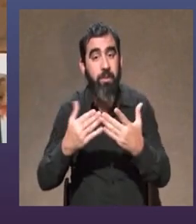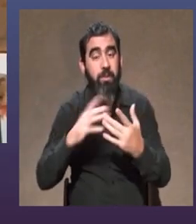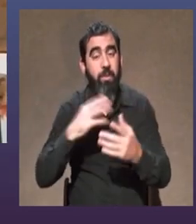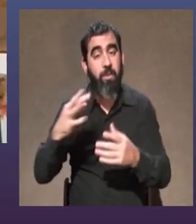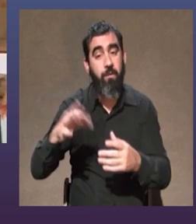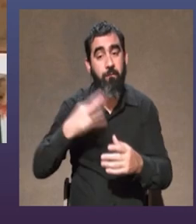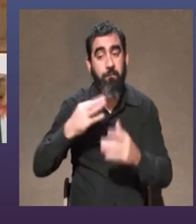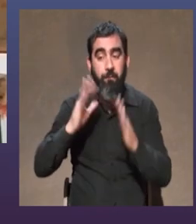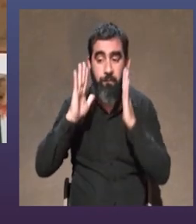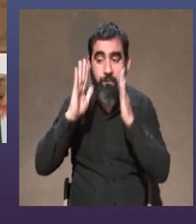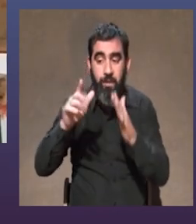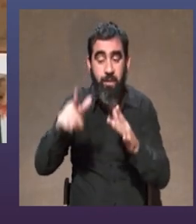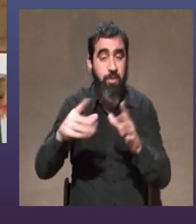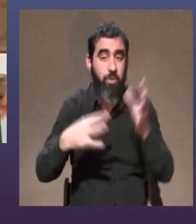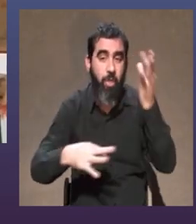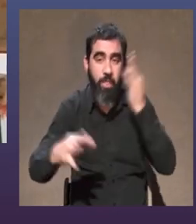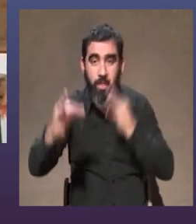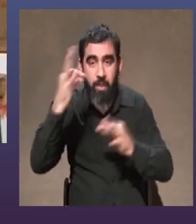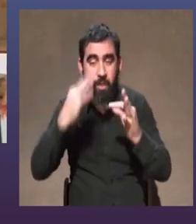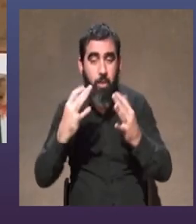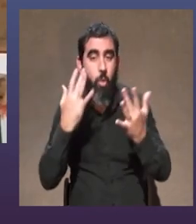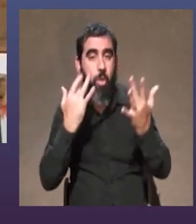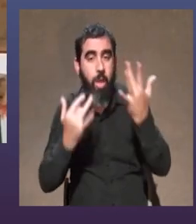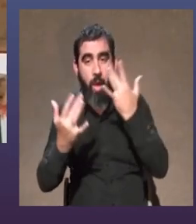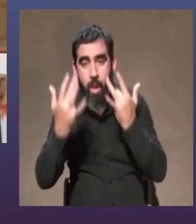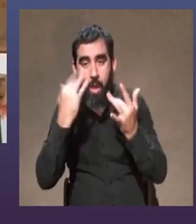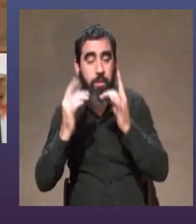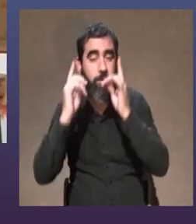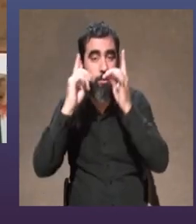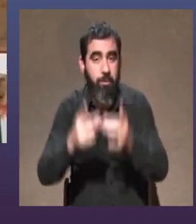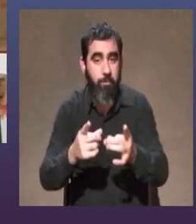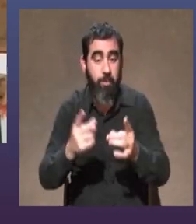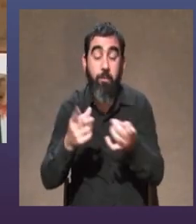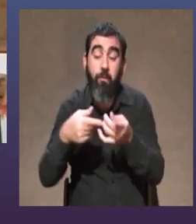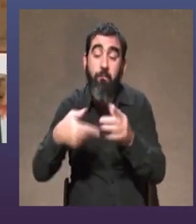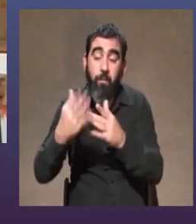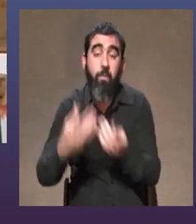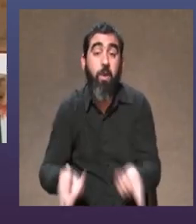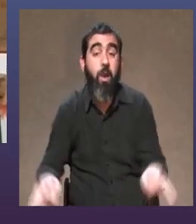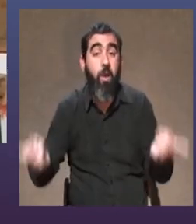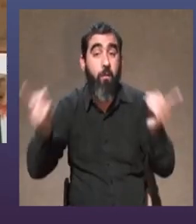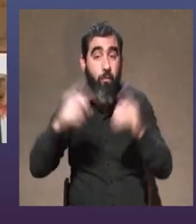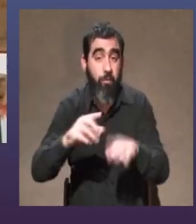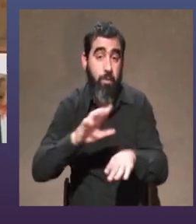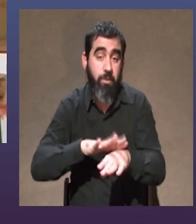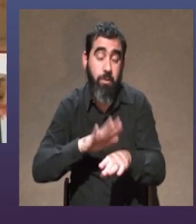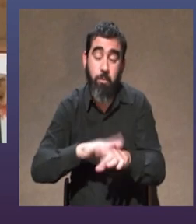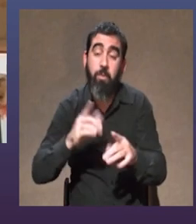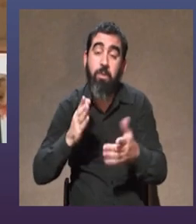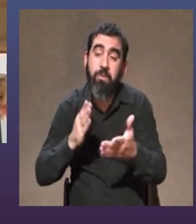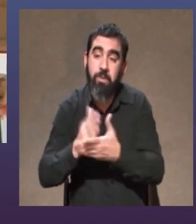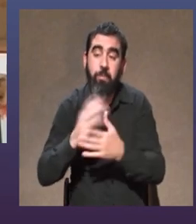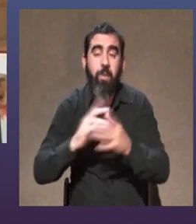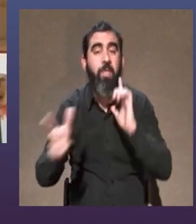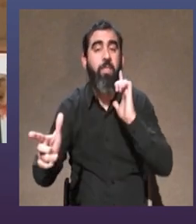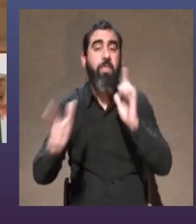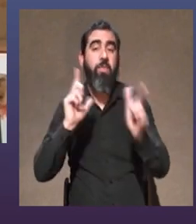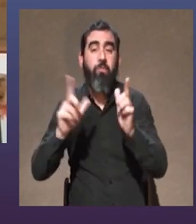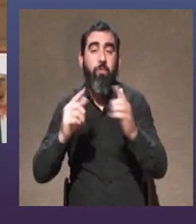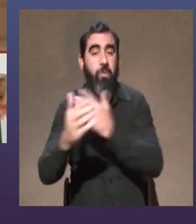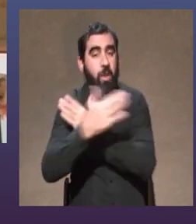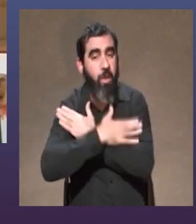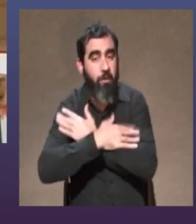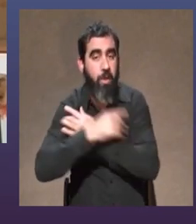que dediquen sus vidas a este nuestro arte y que vamos a volver y como siempre la vamos a